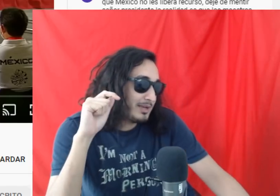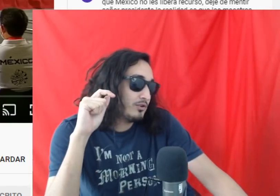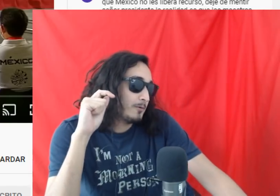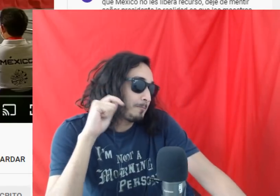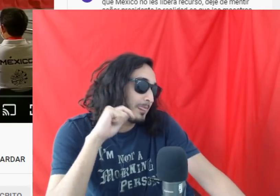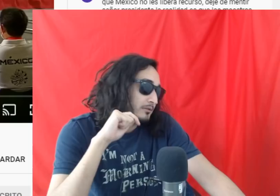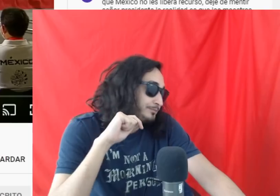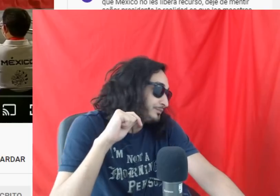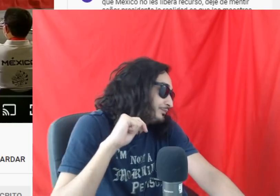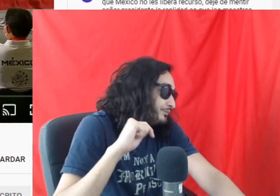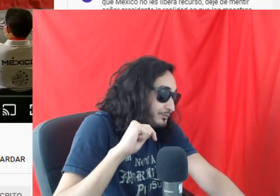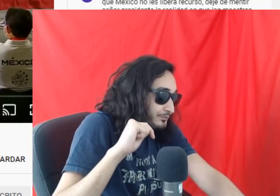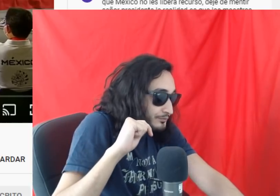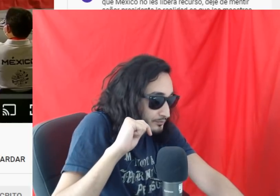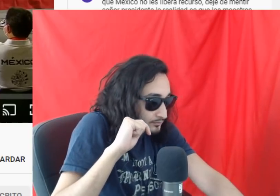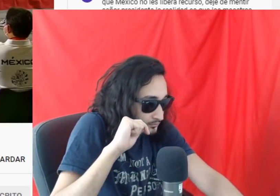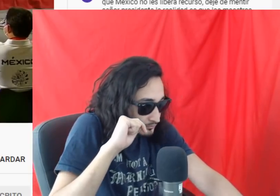Sigamos viendo. ¡Aplausos!